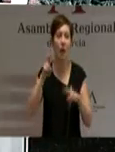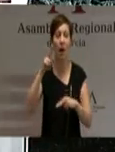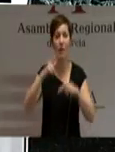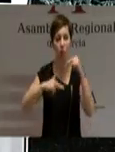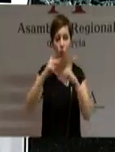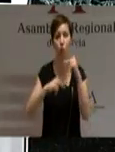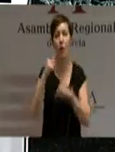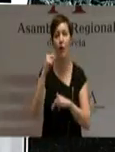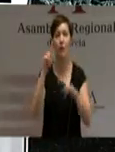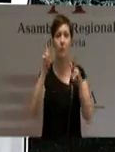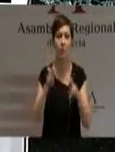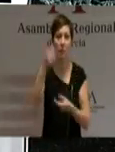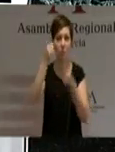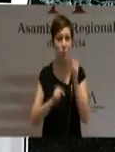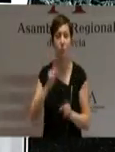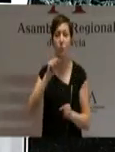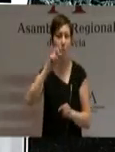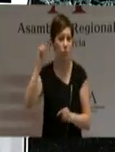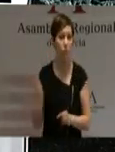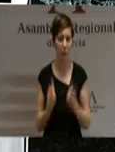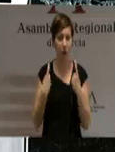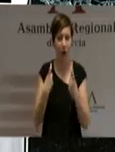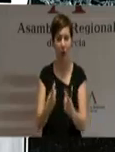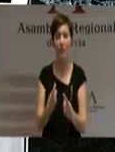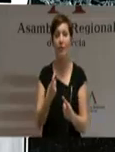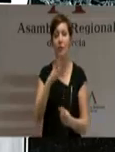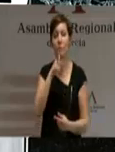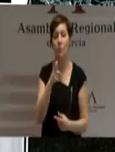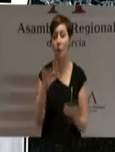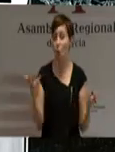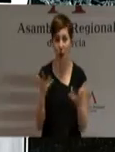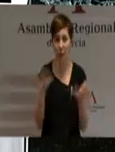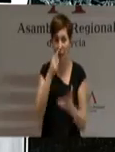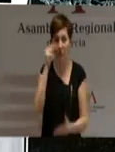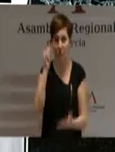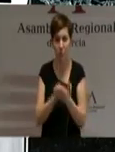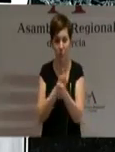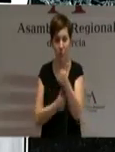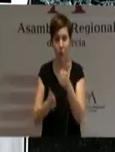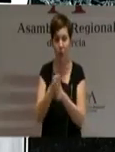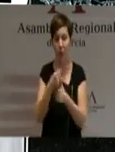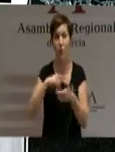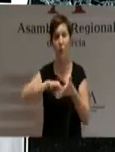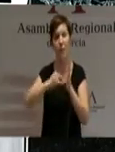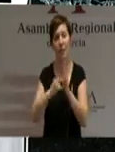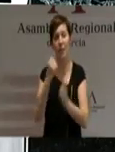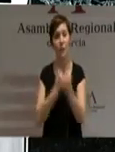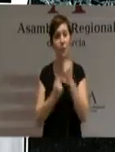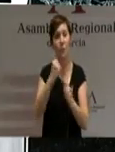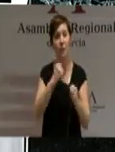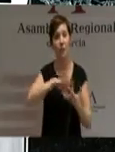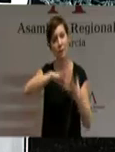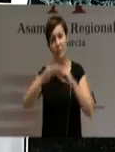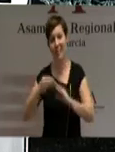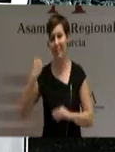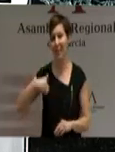aspectos financieros, cuya resolución y distinta naturaleza es ciertamente urgente y exigen la adopción de medidas económicas en unos casos y en